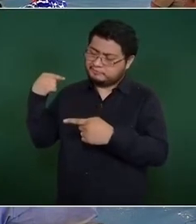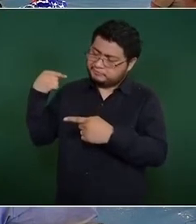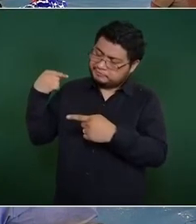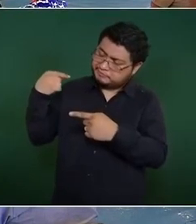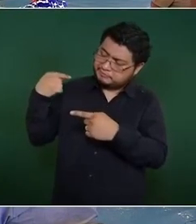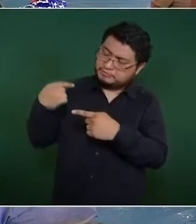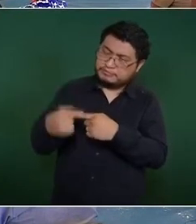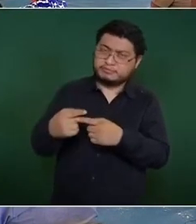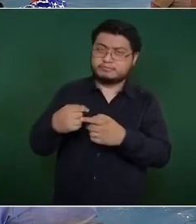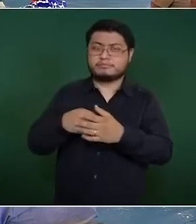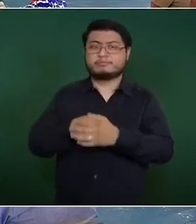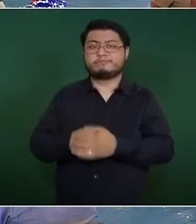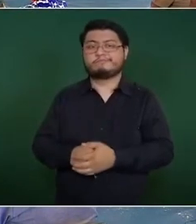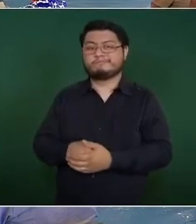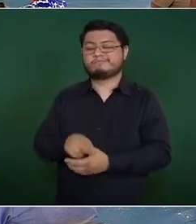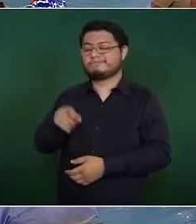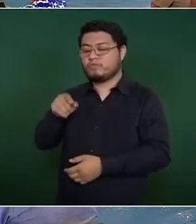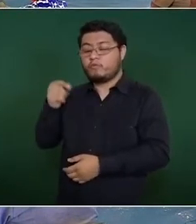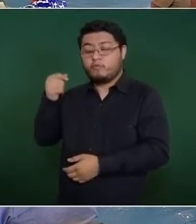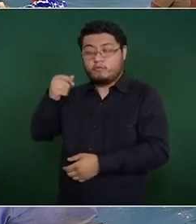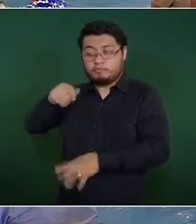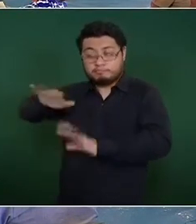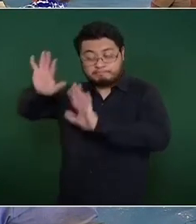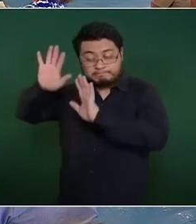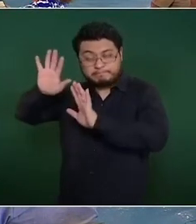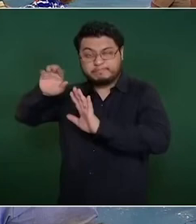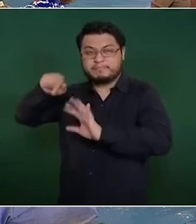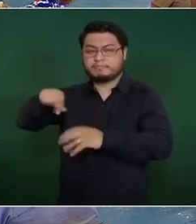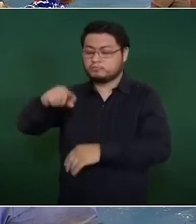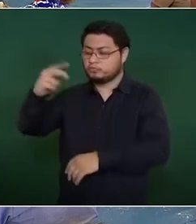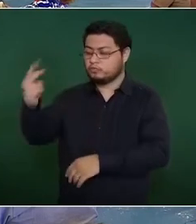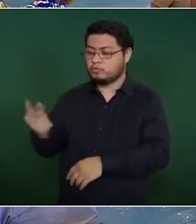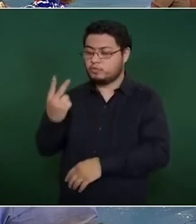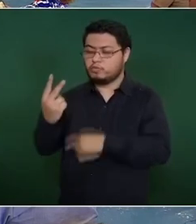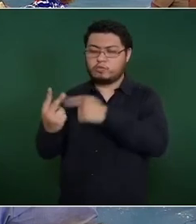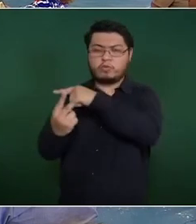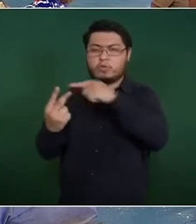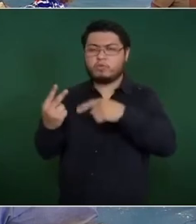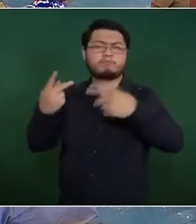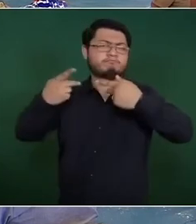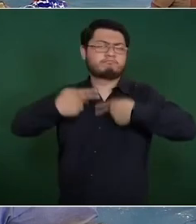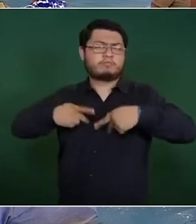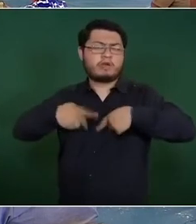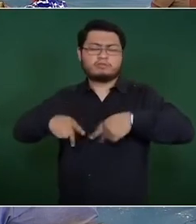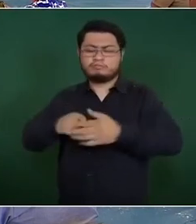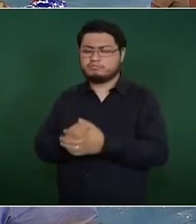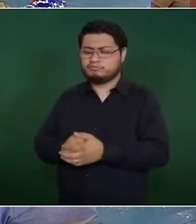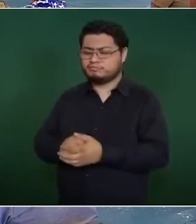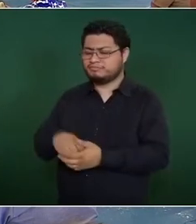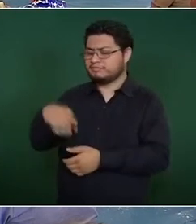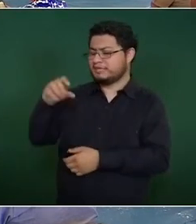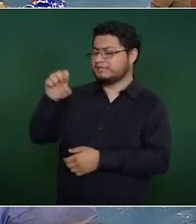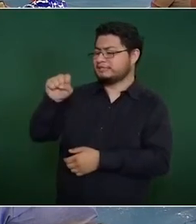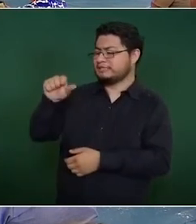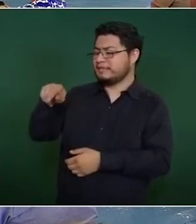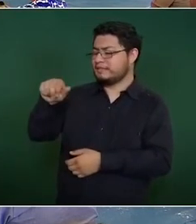era el dominio o fue el dominio de dos hombres, Santana y Porfirio Díaz.